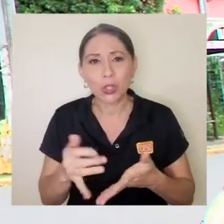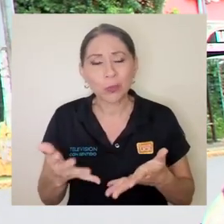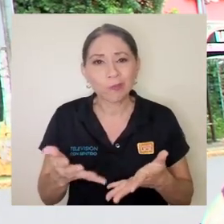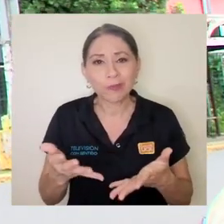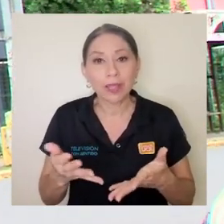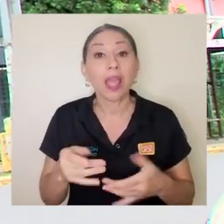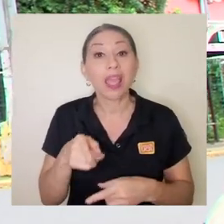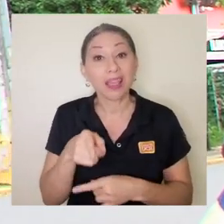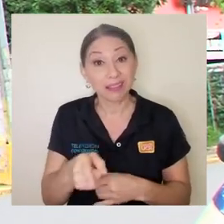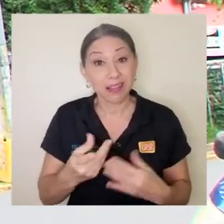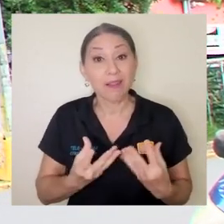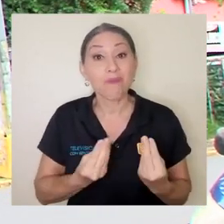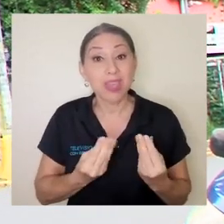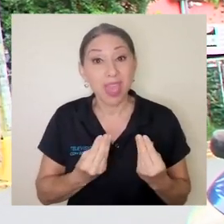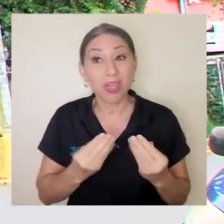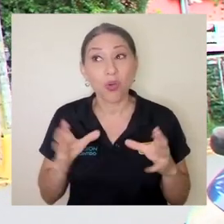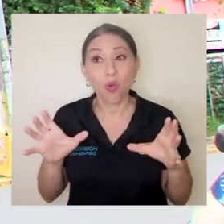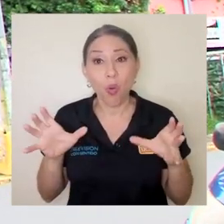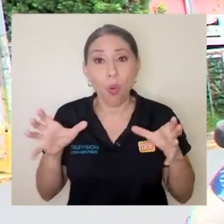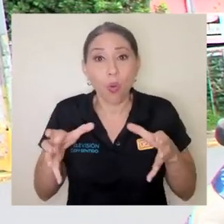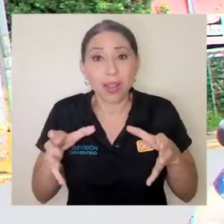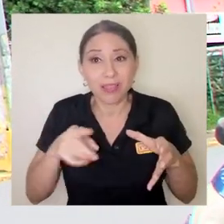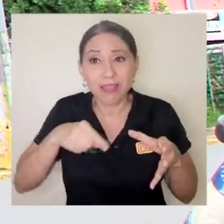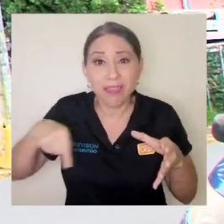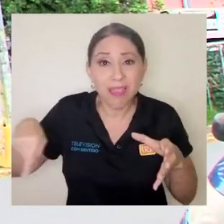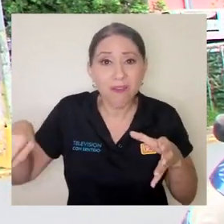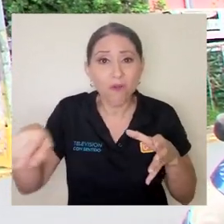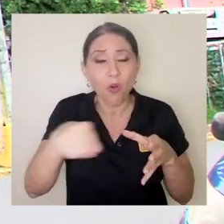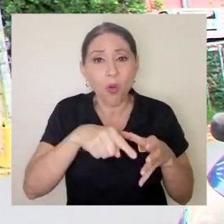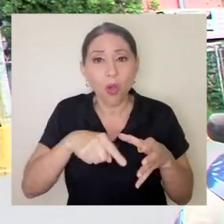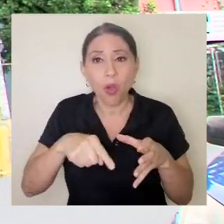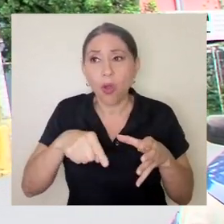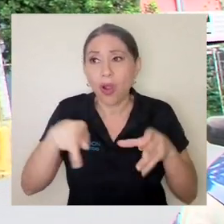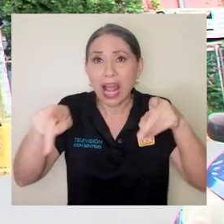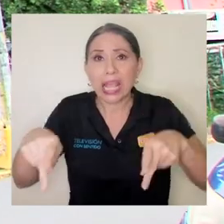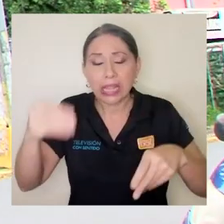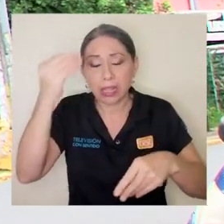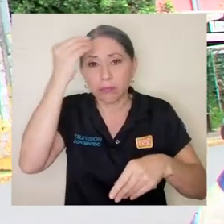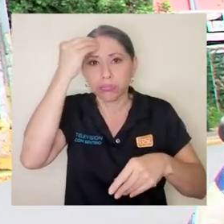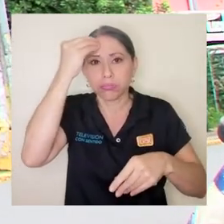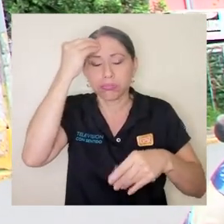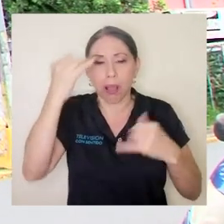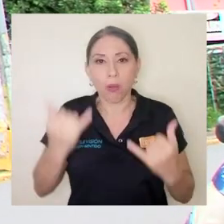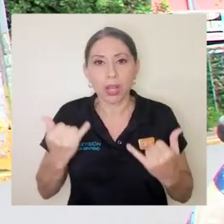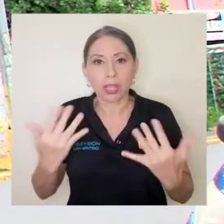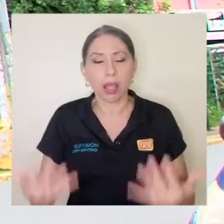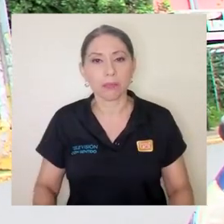Es el miedo colectivo o la psicosis que tiene la gente ahorita.